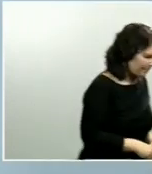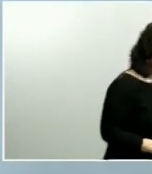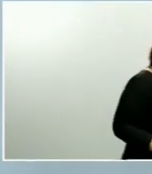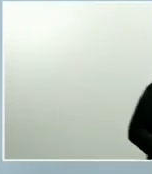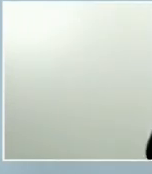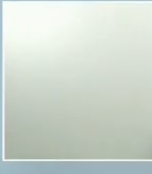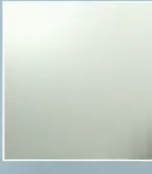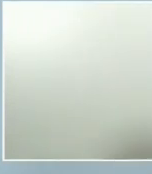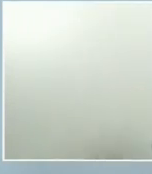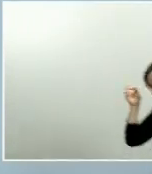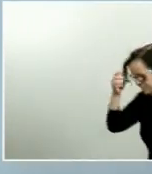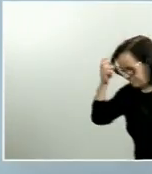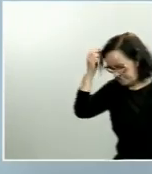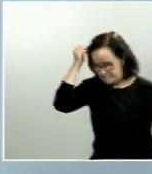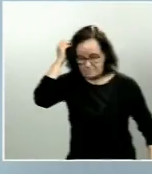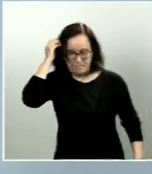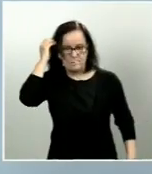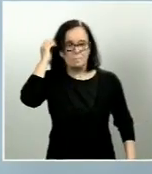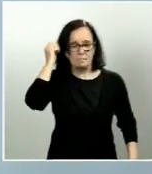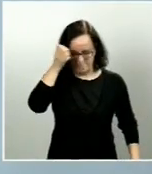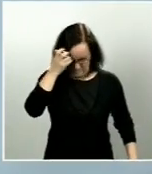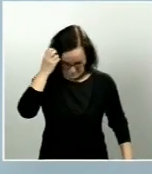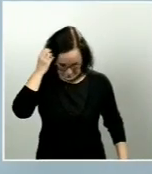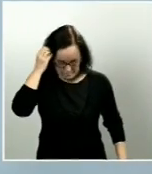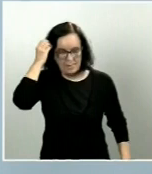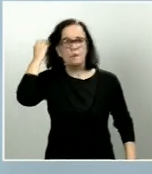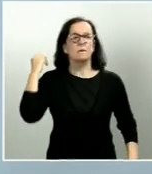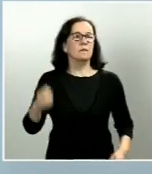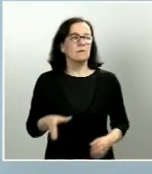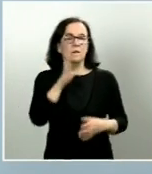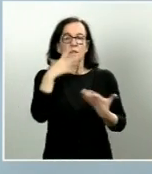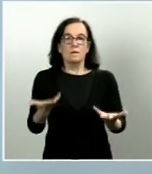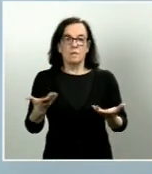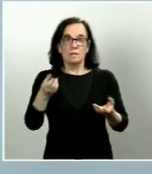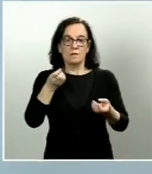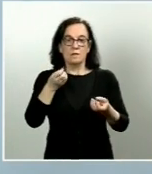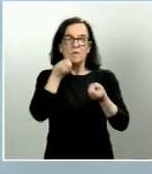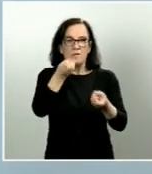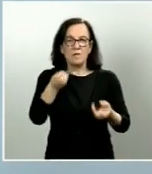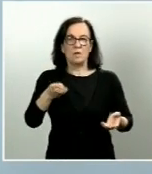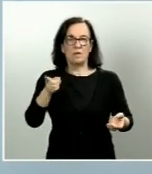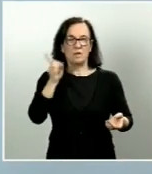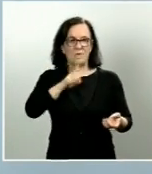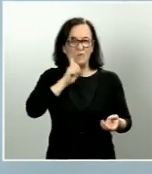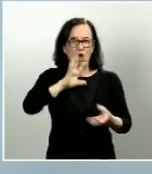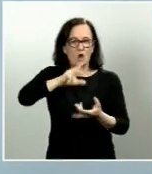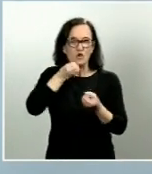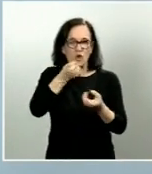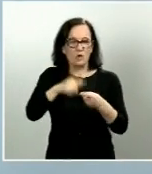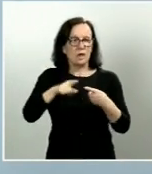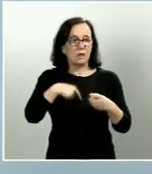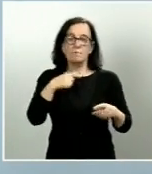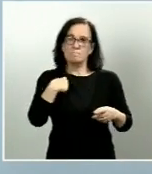Sobre bulos y desinformación, déjenme que les diga que estamos hablando de un asunto muy serio